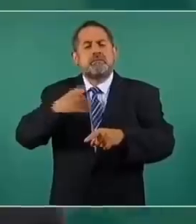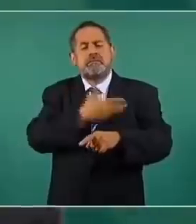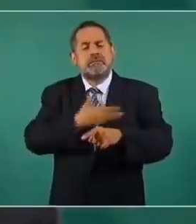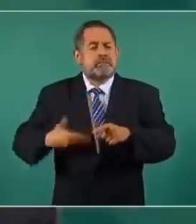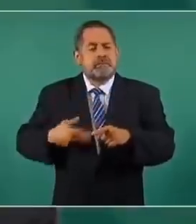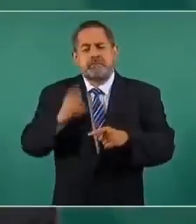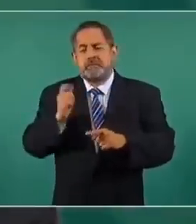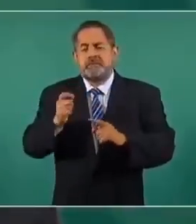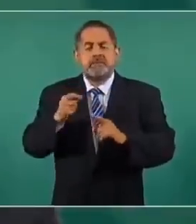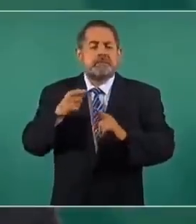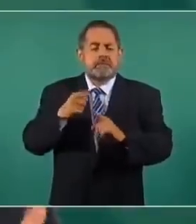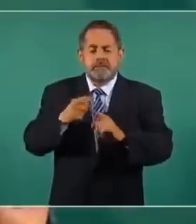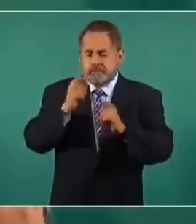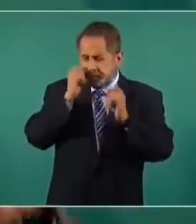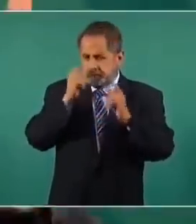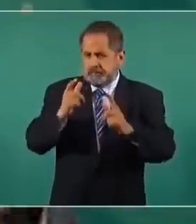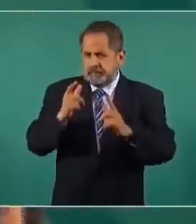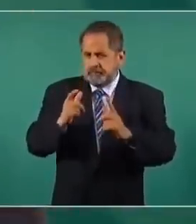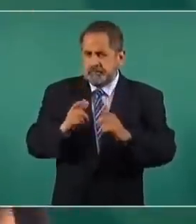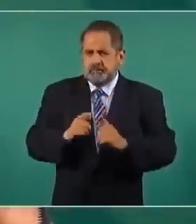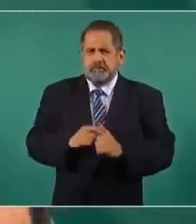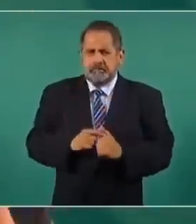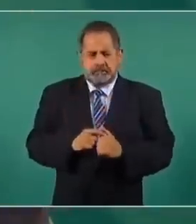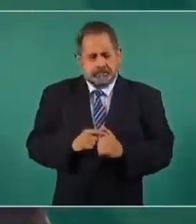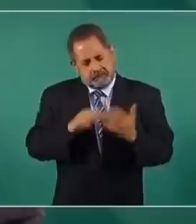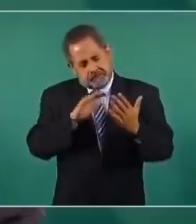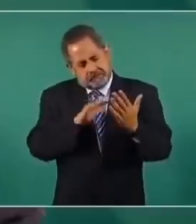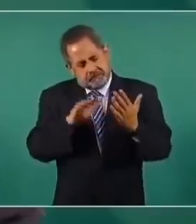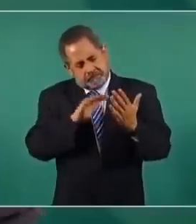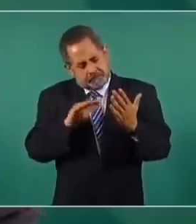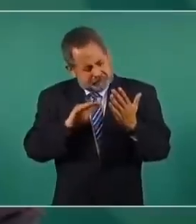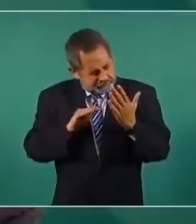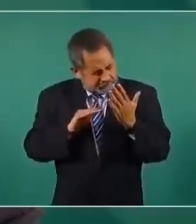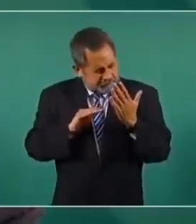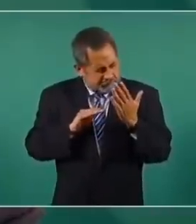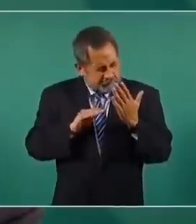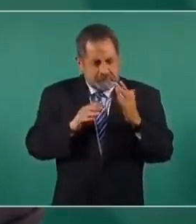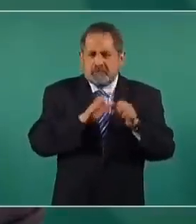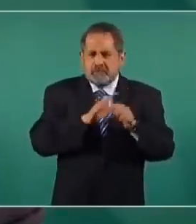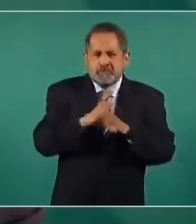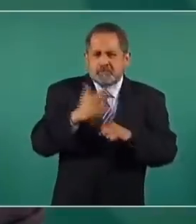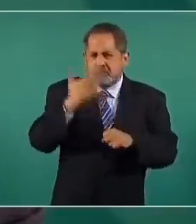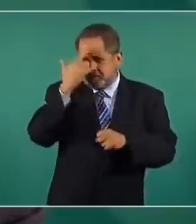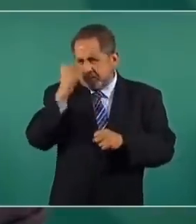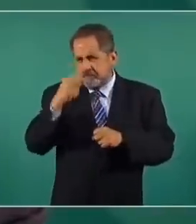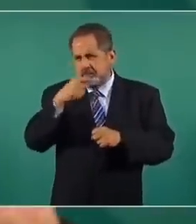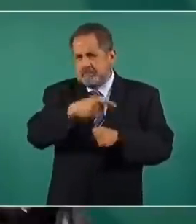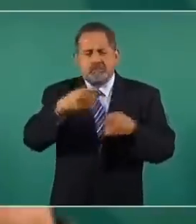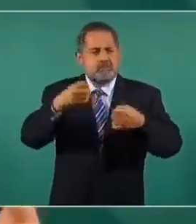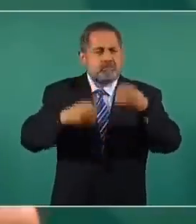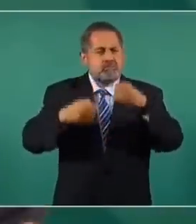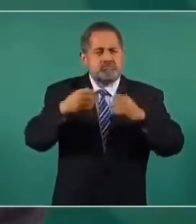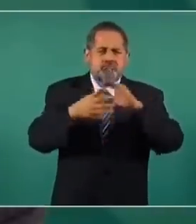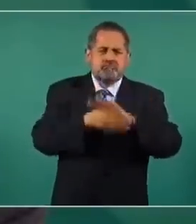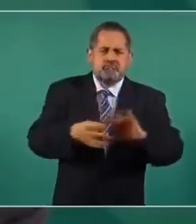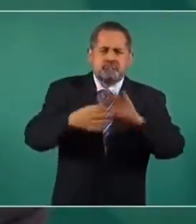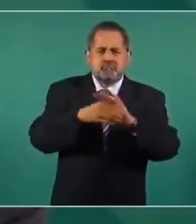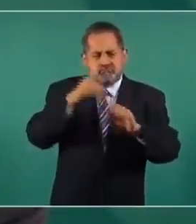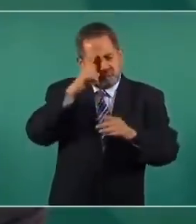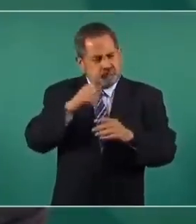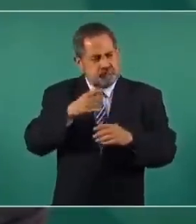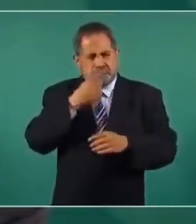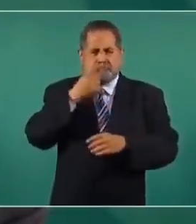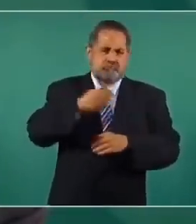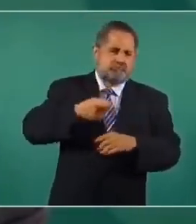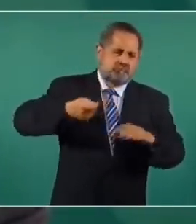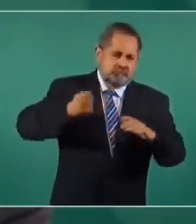lo que nos llama la atención cuando leemos con todo detalle los argumentos que esgrimen los jueces para soportar